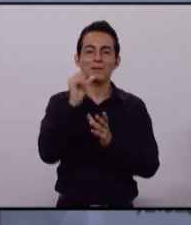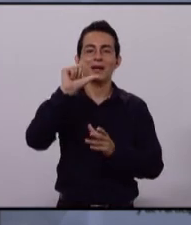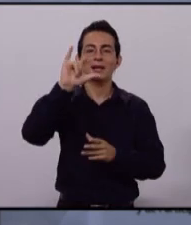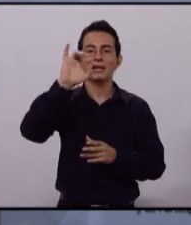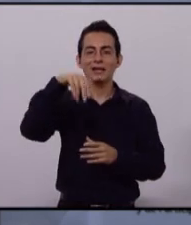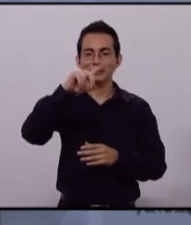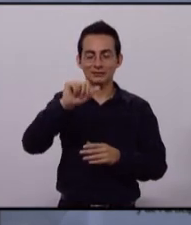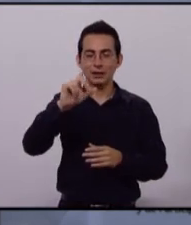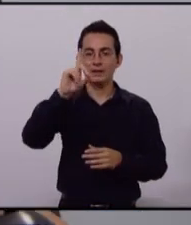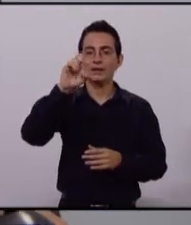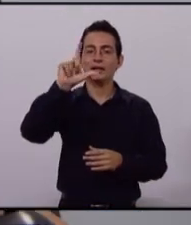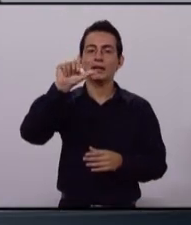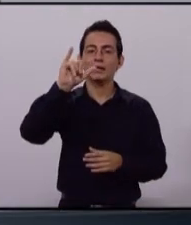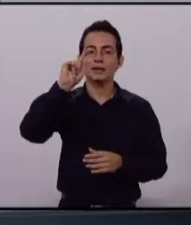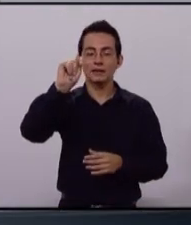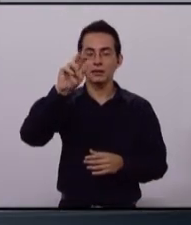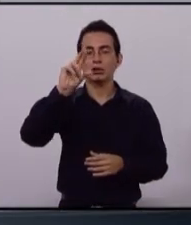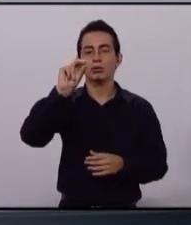de Laid Rodríguez.